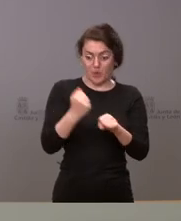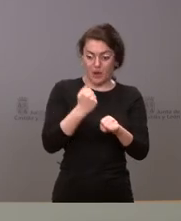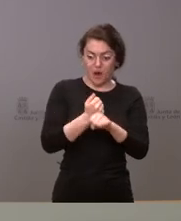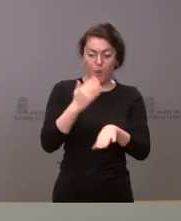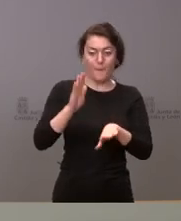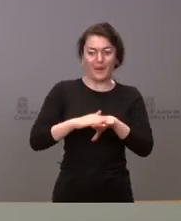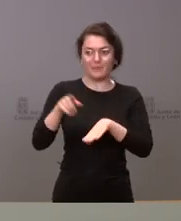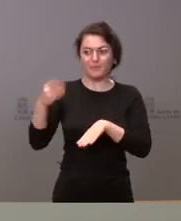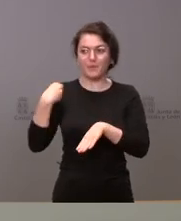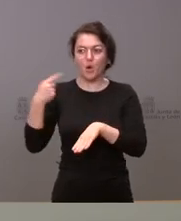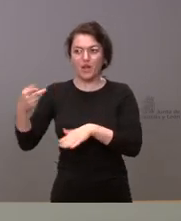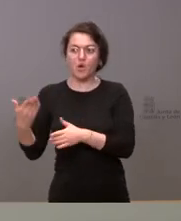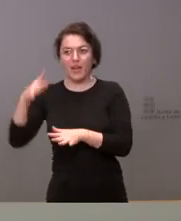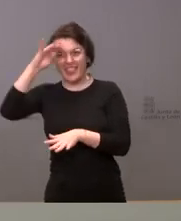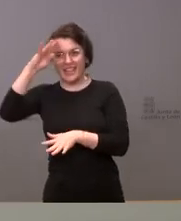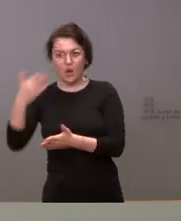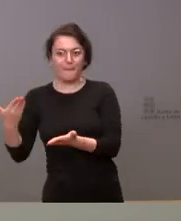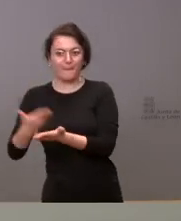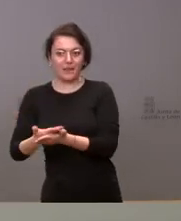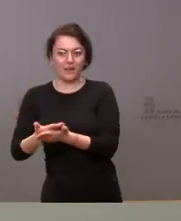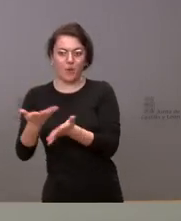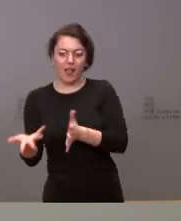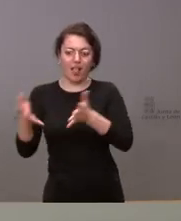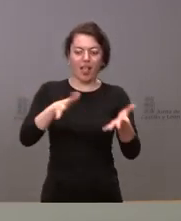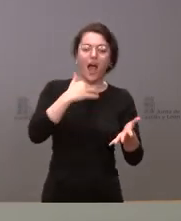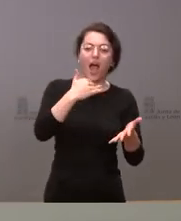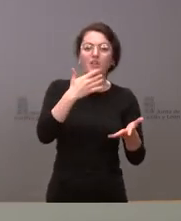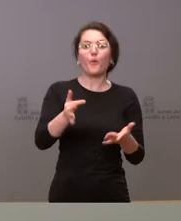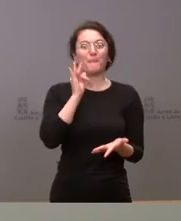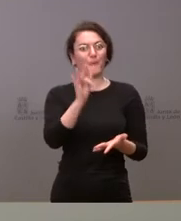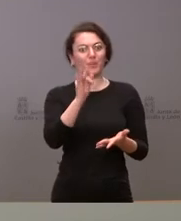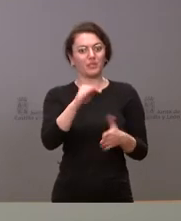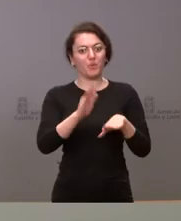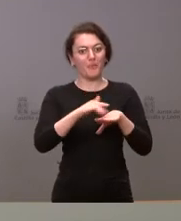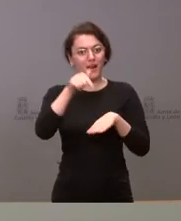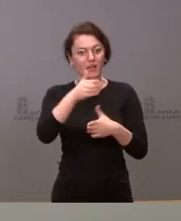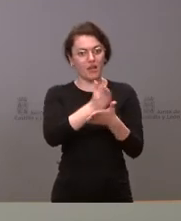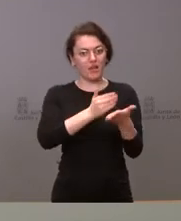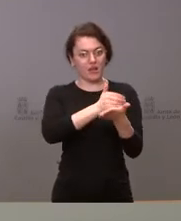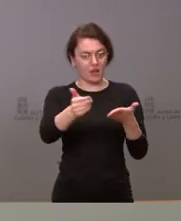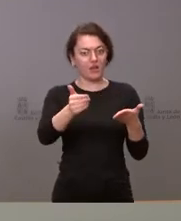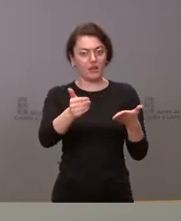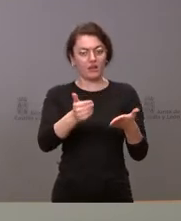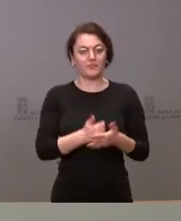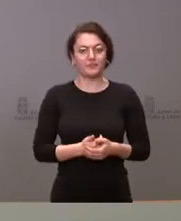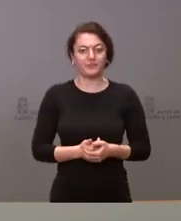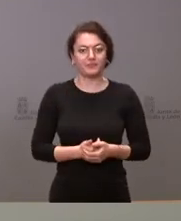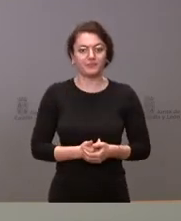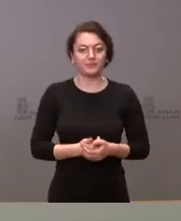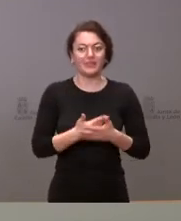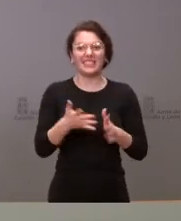convierta en algo positivo para nuestra comunidad autónoma para los castellanos y los doneses no se trata si es cómodo